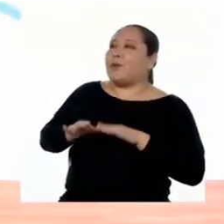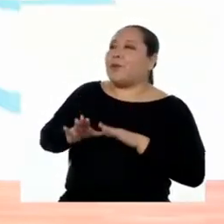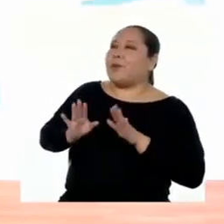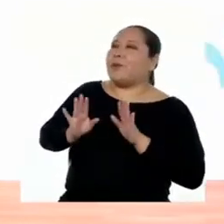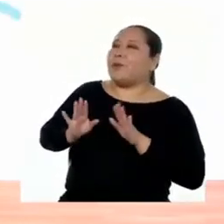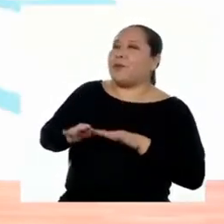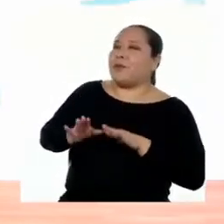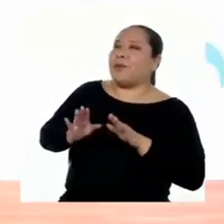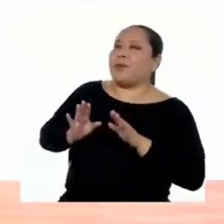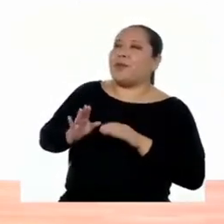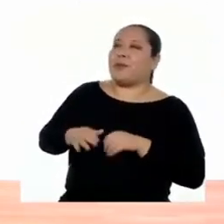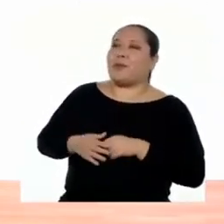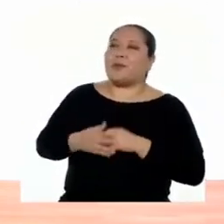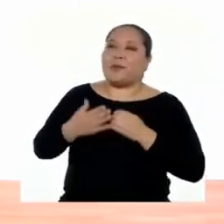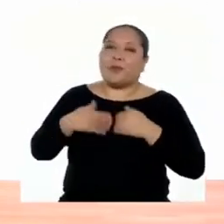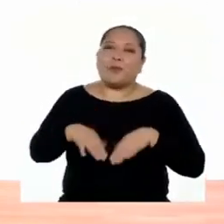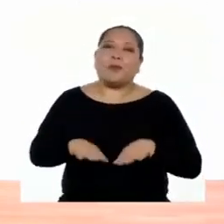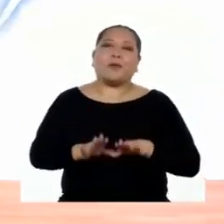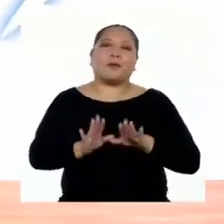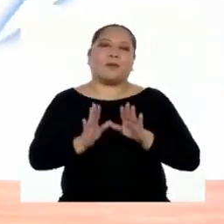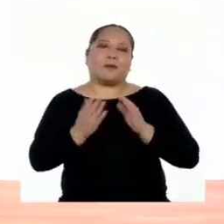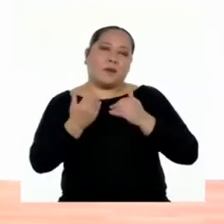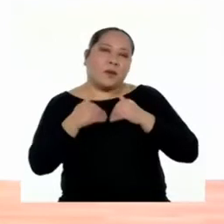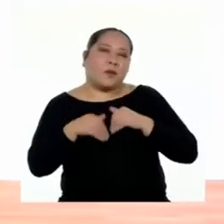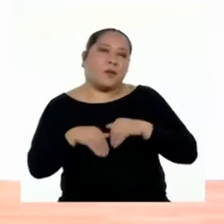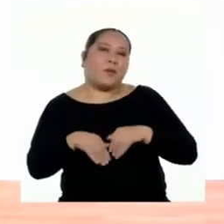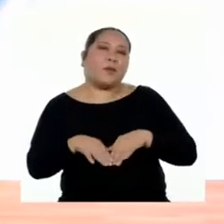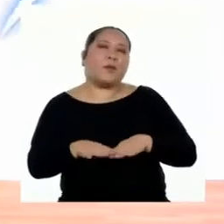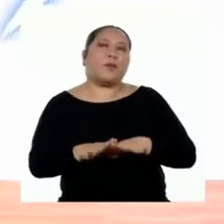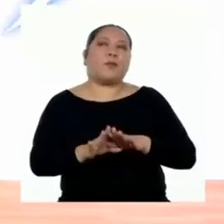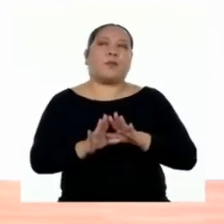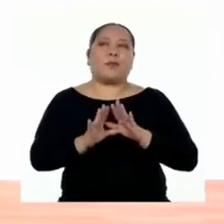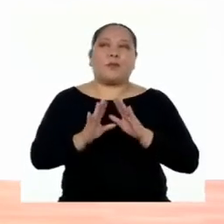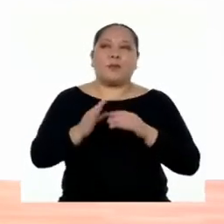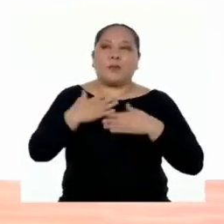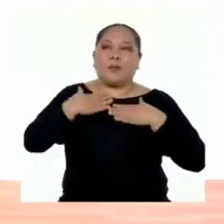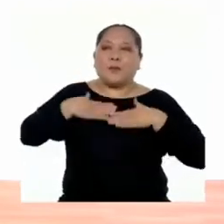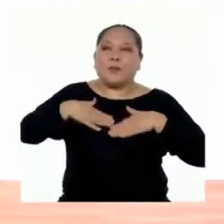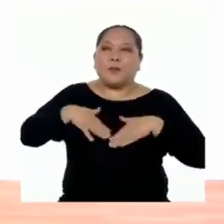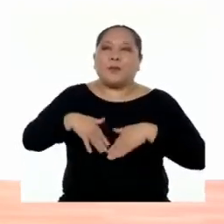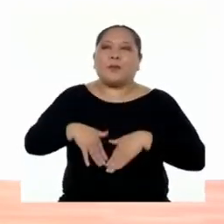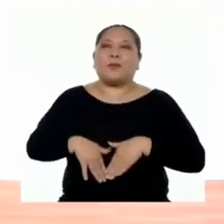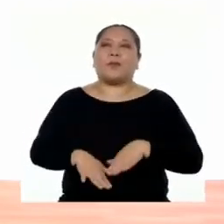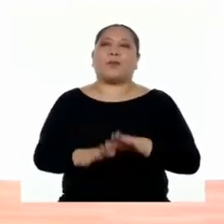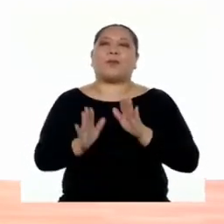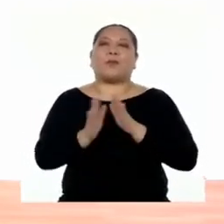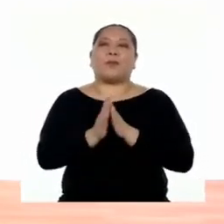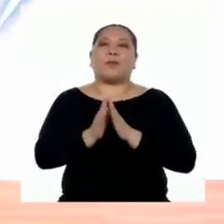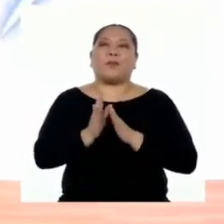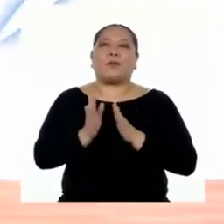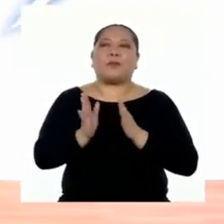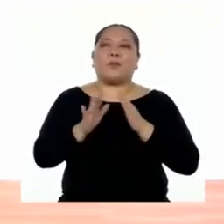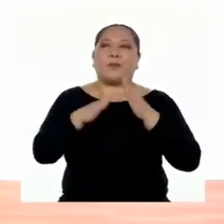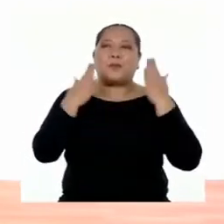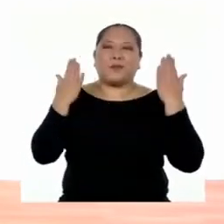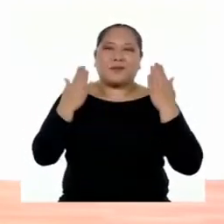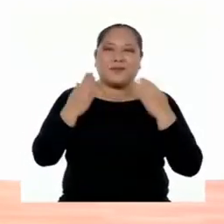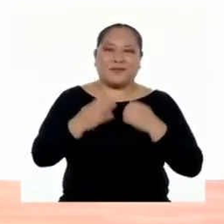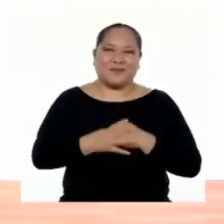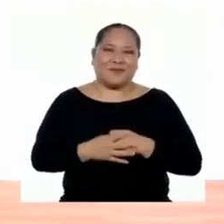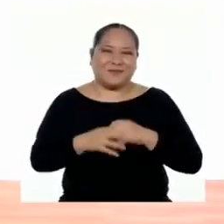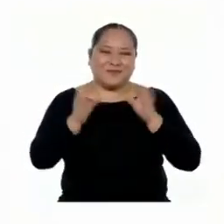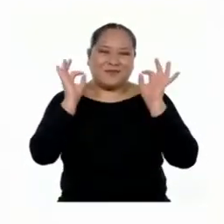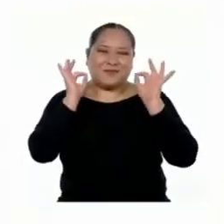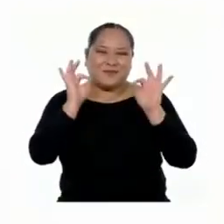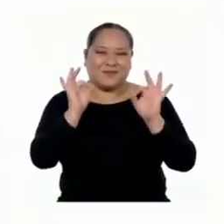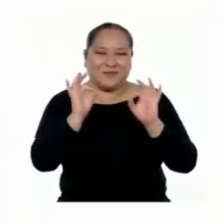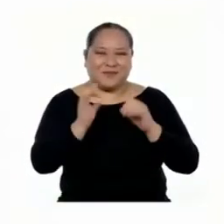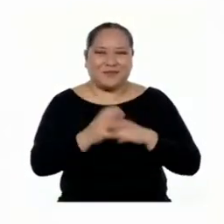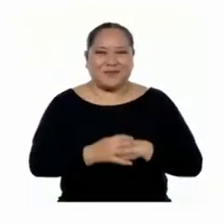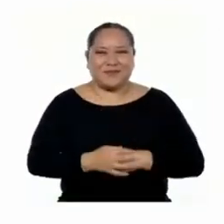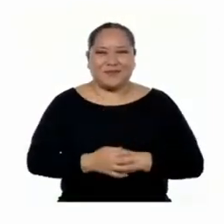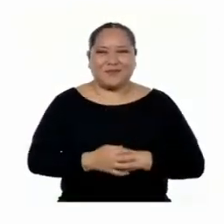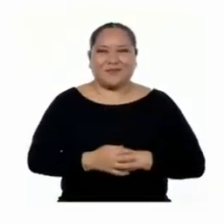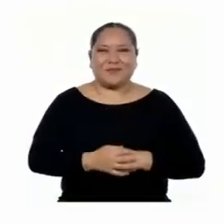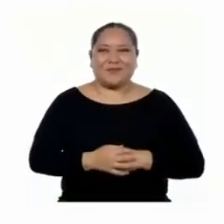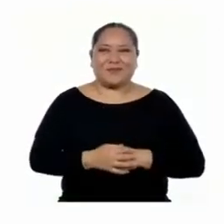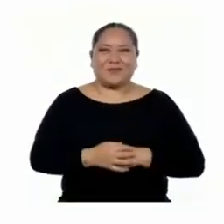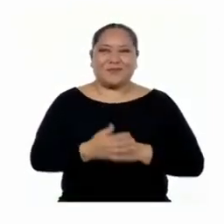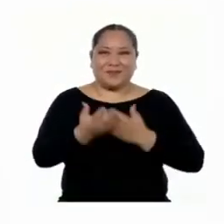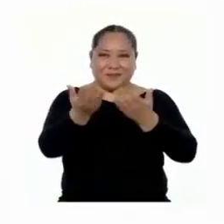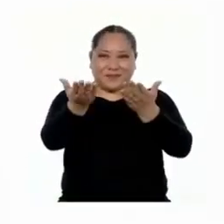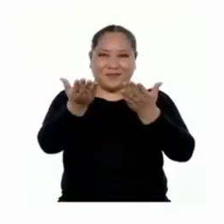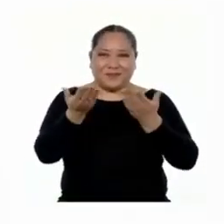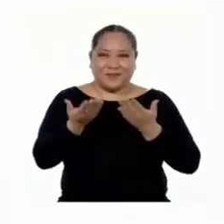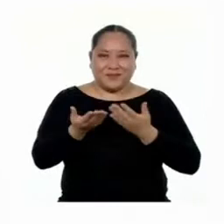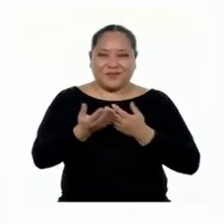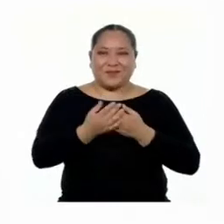¡Echo aire! ¡Desliz! ¡Desliz! ¡Todo el cuerpo! ¡Increíble! Ahora,